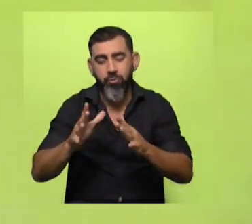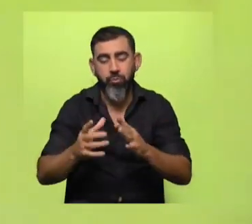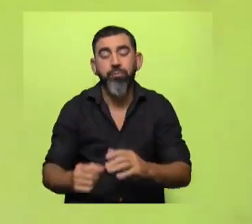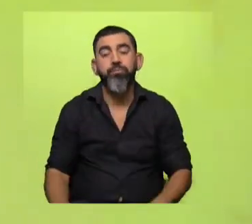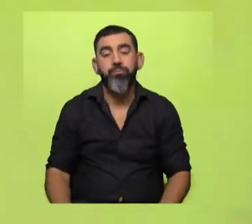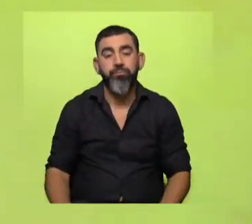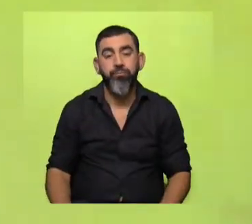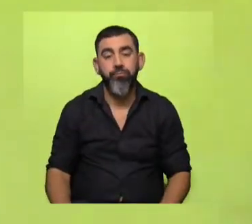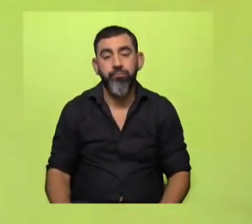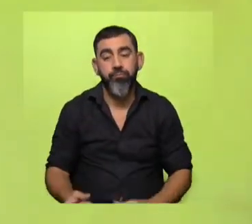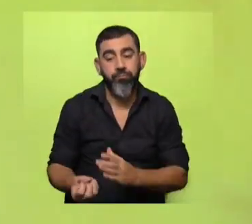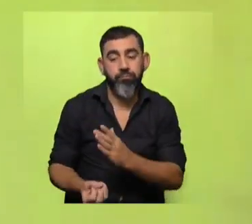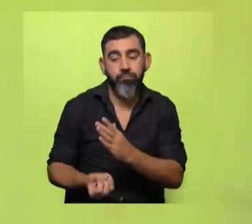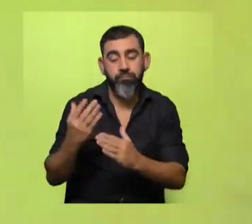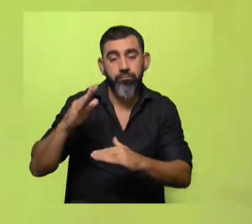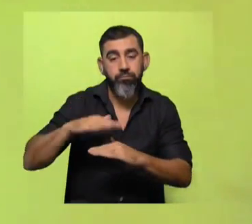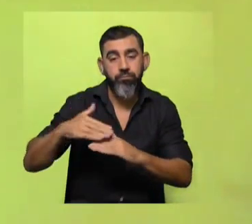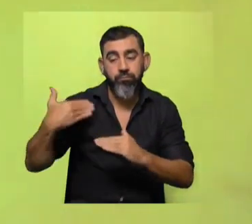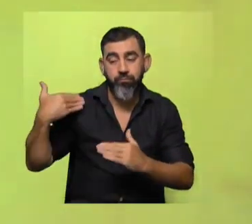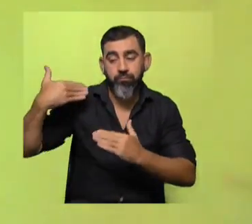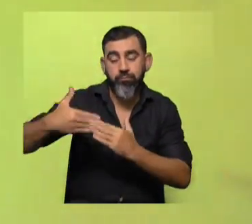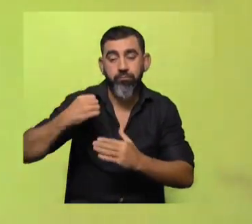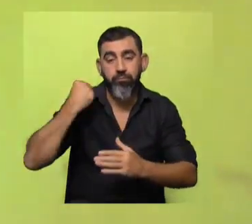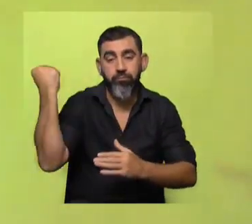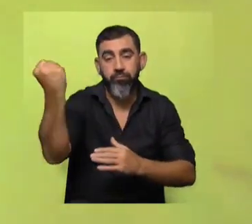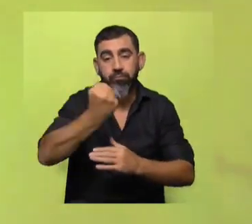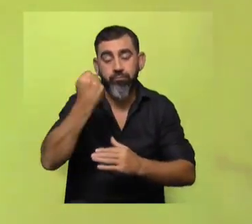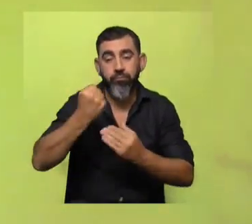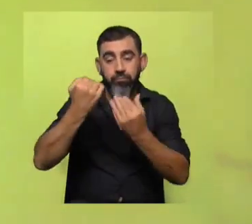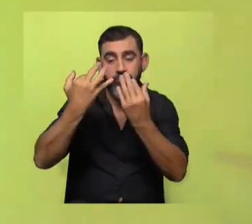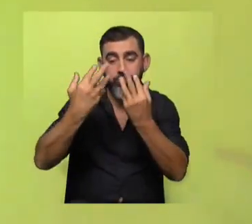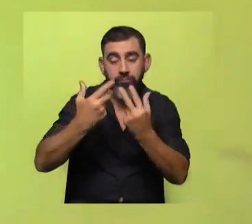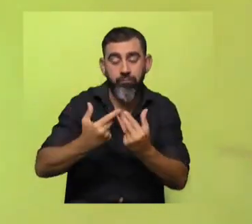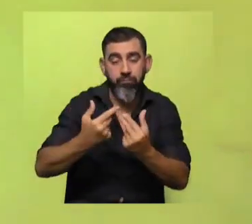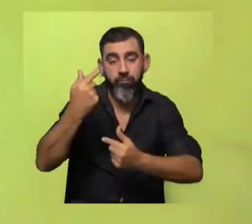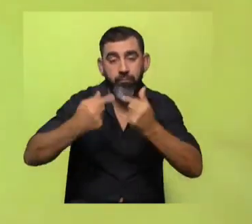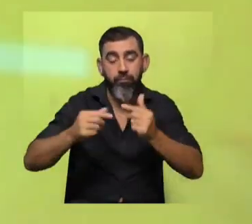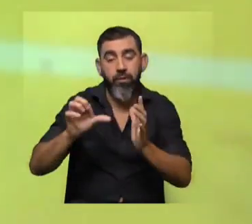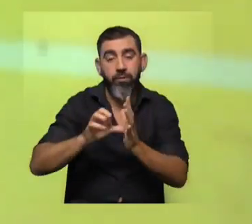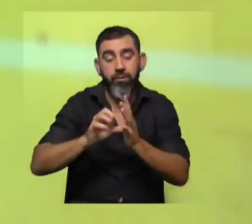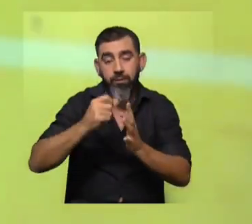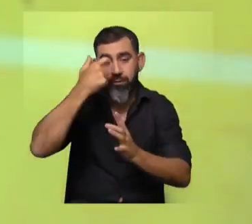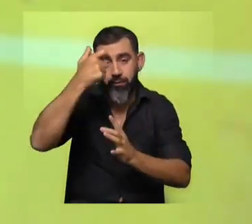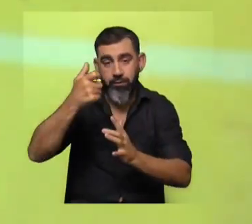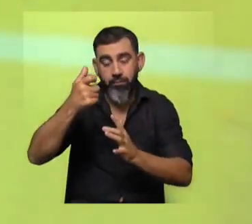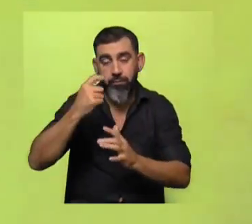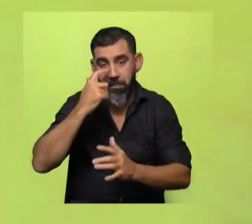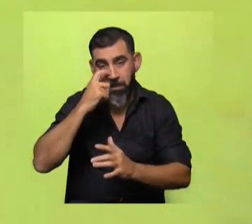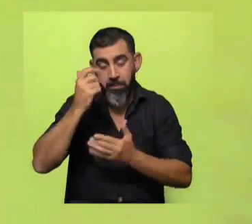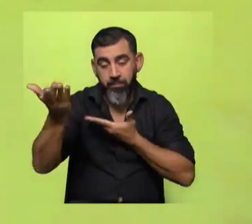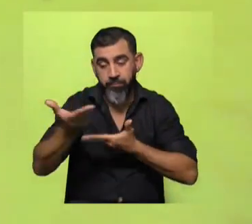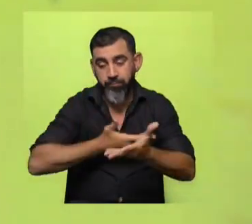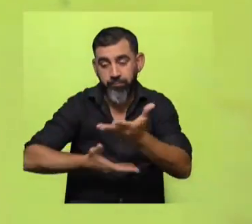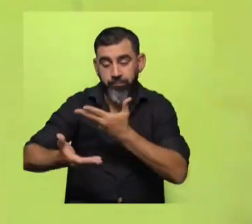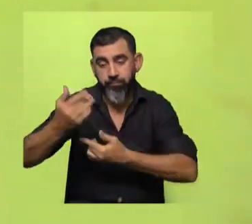y que desde su creación, bueno, es el pivot sobre el cual se articula una buena parte del sistema científico e interactúa con